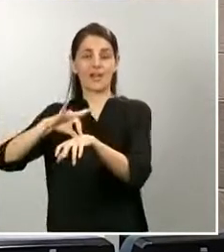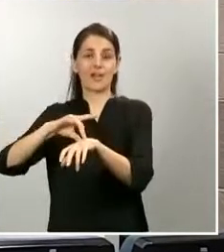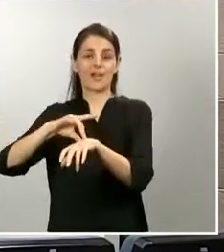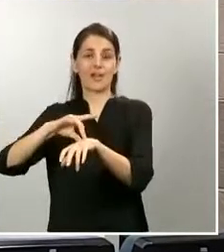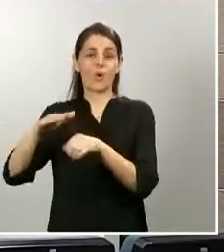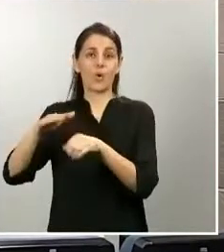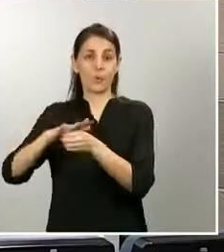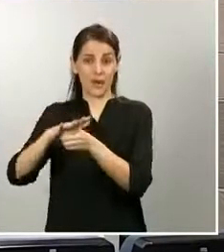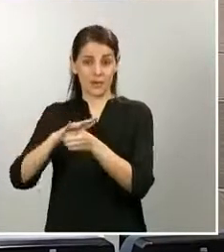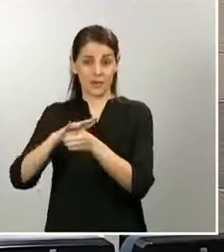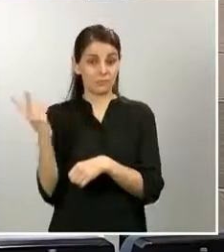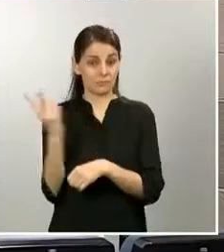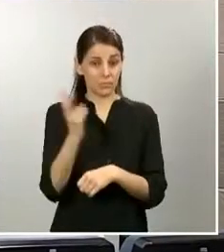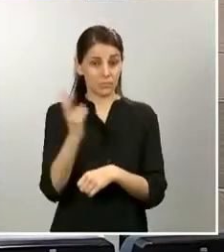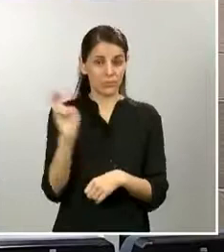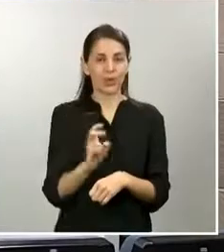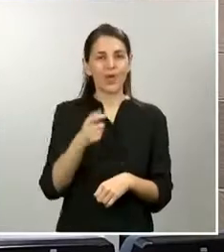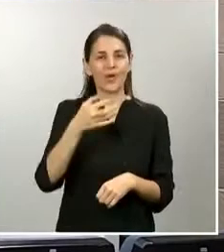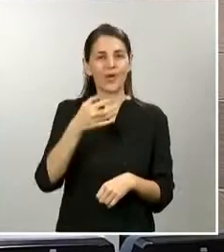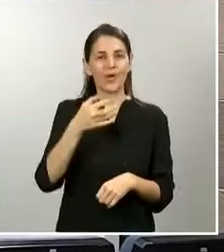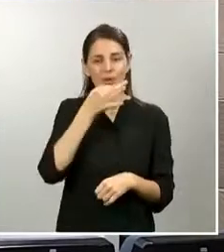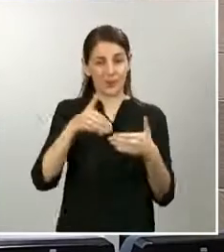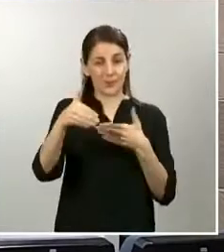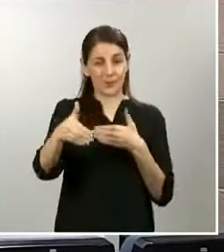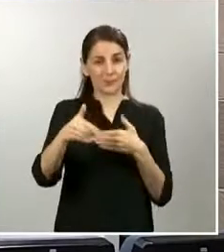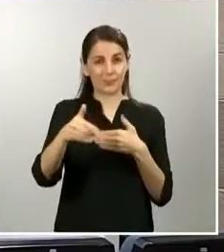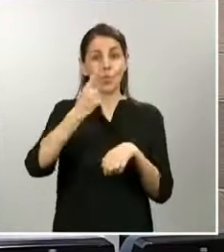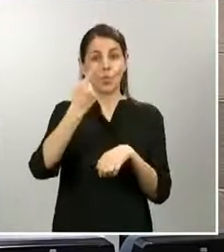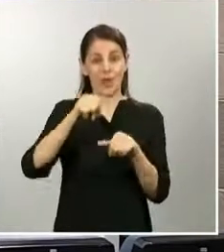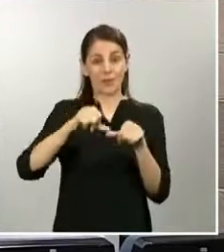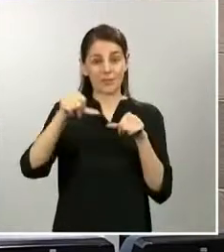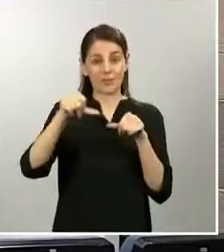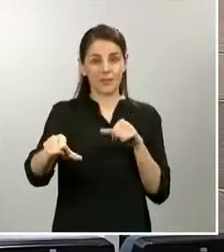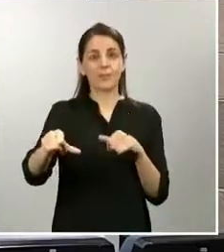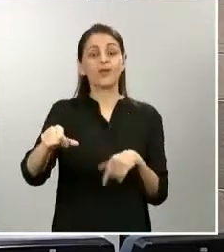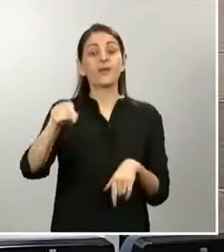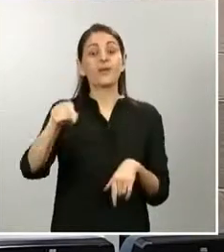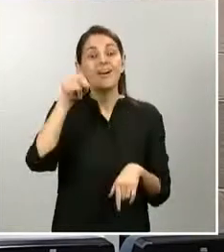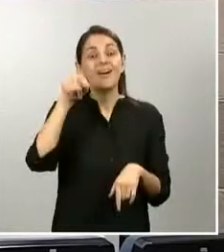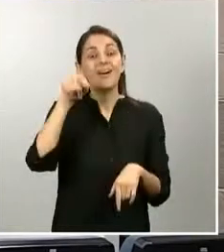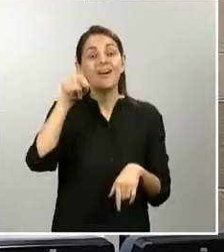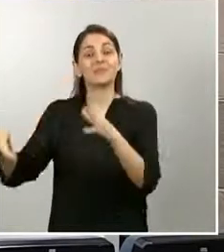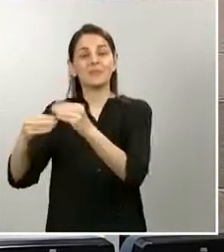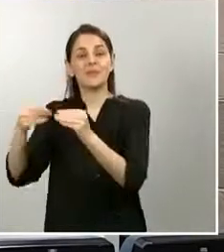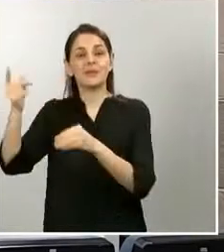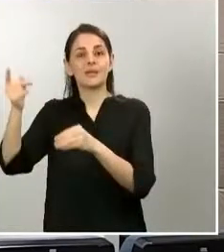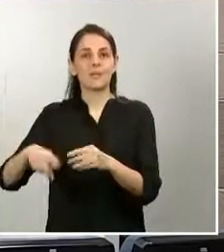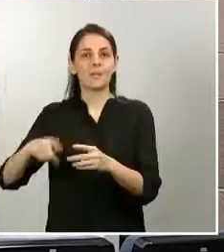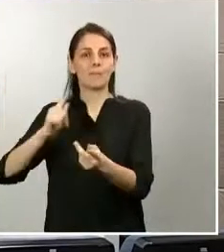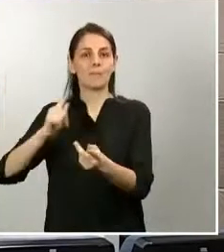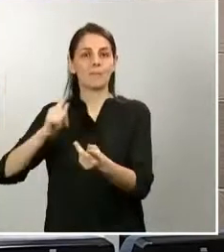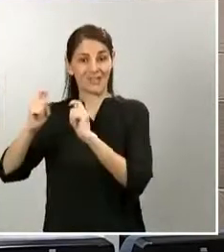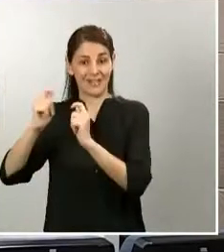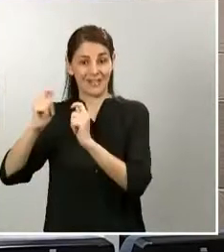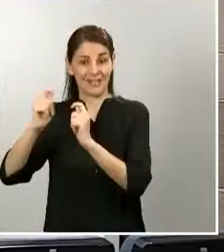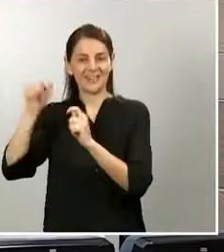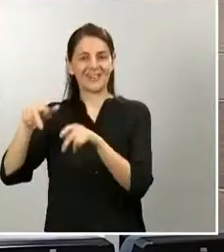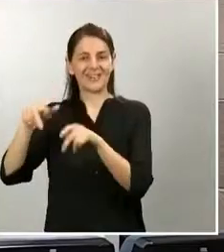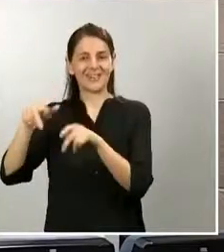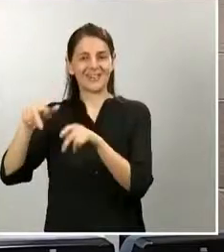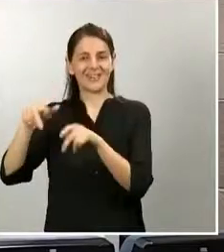Una conferencia de prensa que contará con la presencia, a través de videoconferencia, de periodistas en directo. Gracias y buenas tardes. Muy bien, gracias.